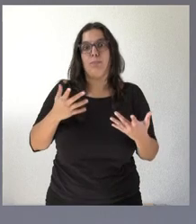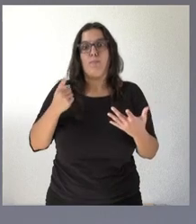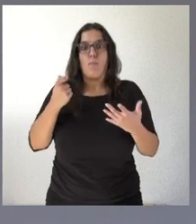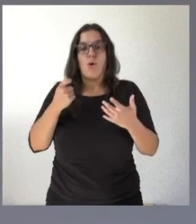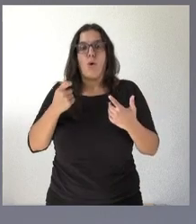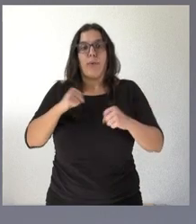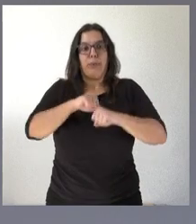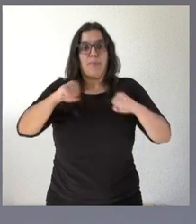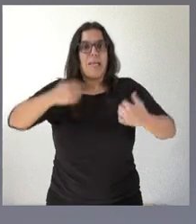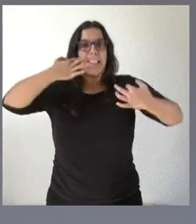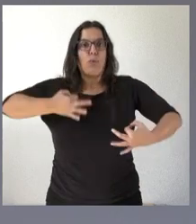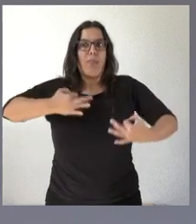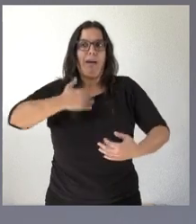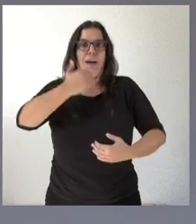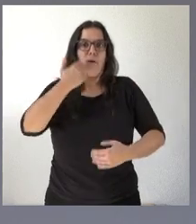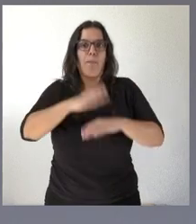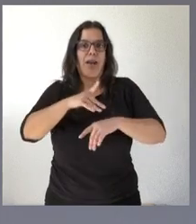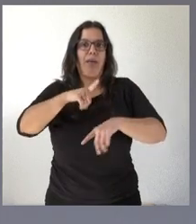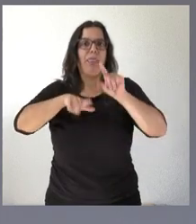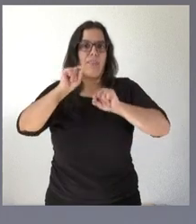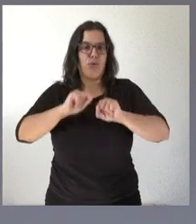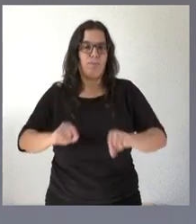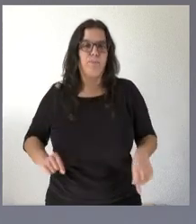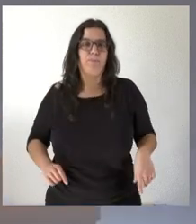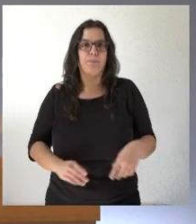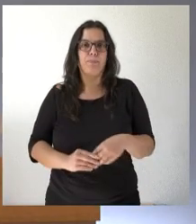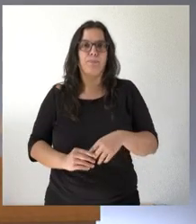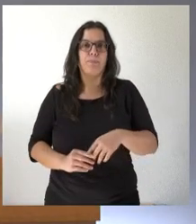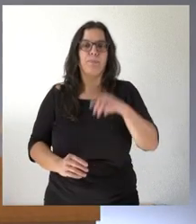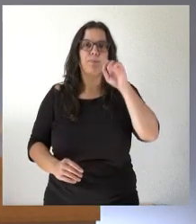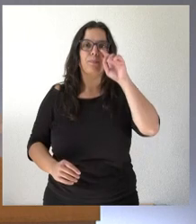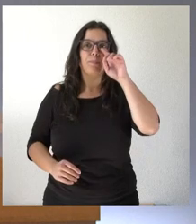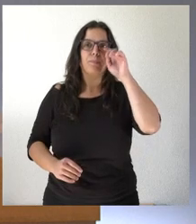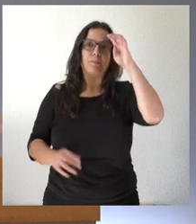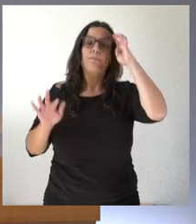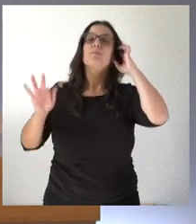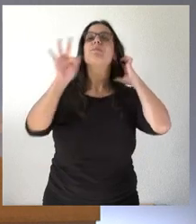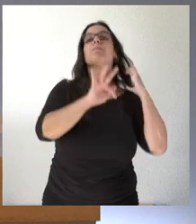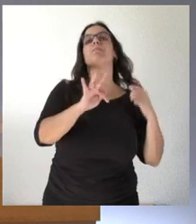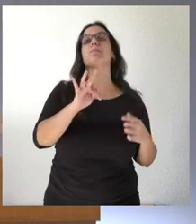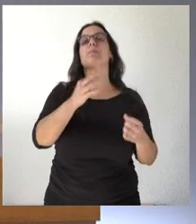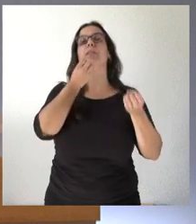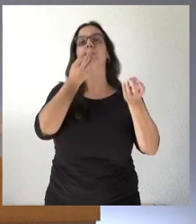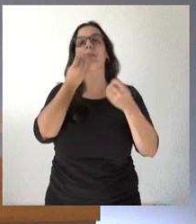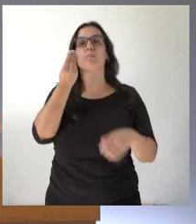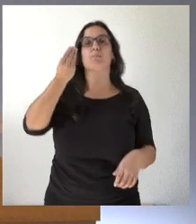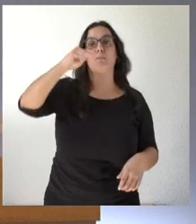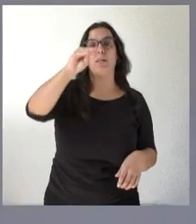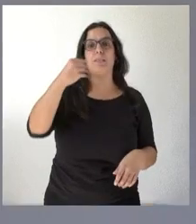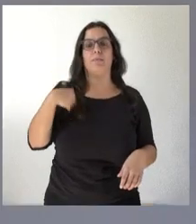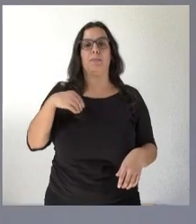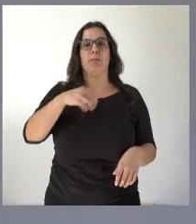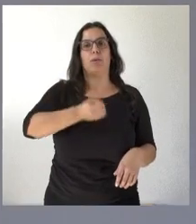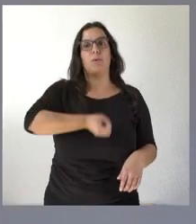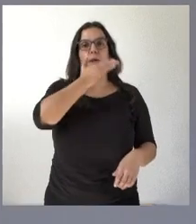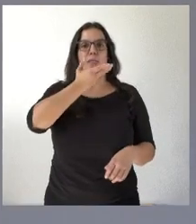y tengan seguridad a la hora de tomar las correspondientes decisiones quizá una información adicional en esta vocación de servicio público que tienen los